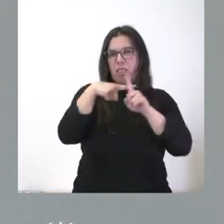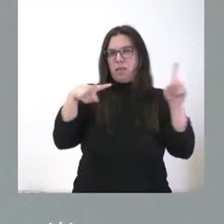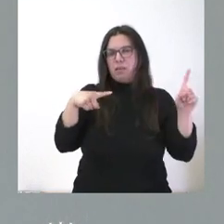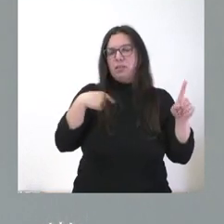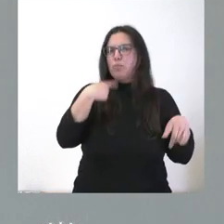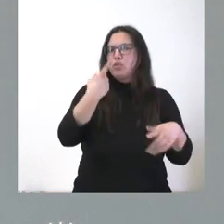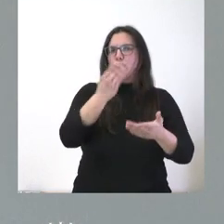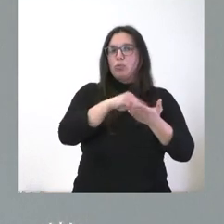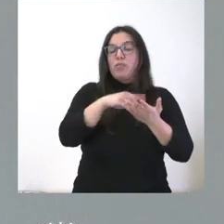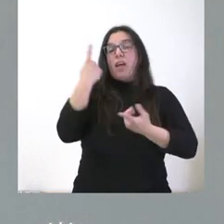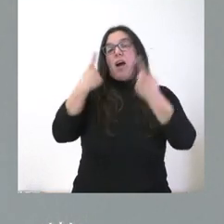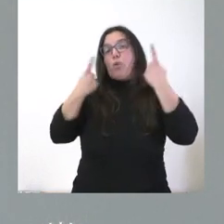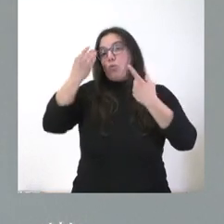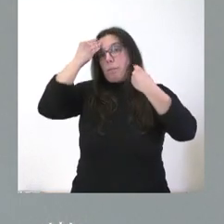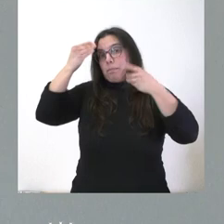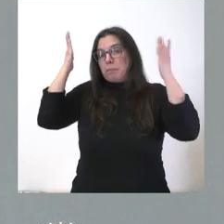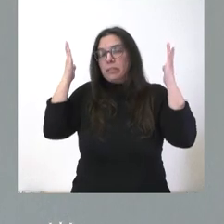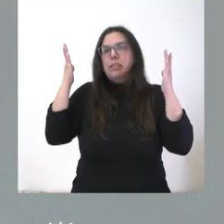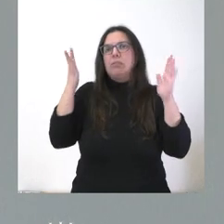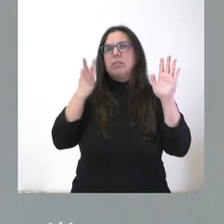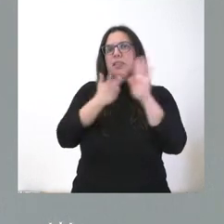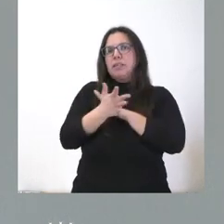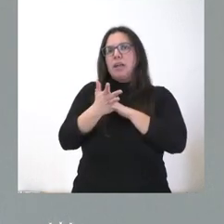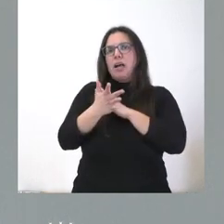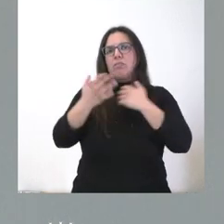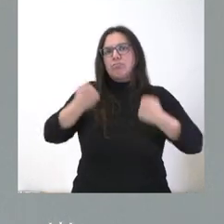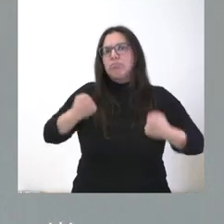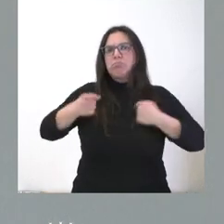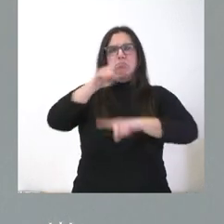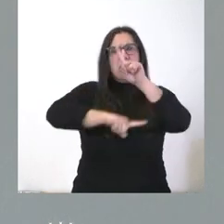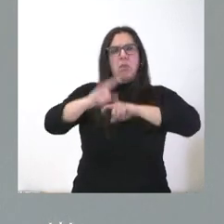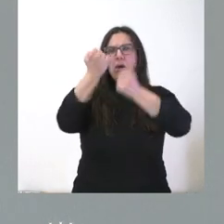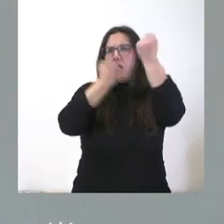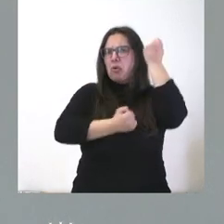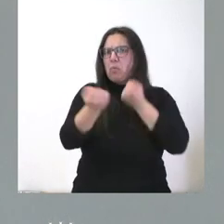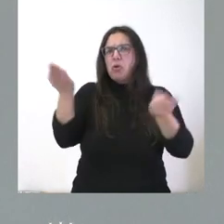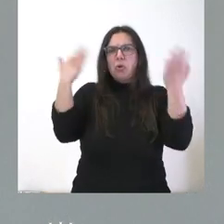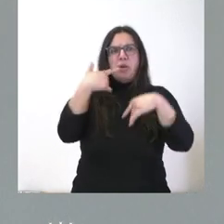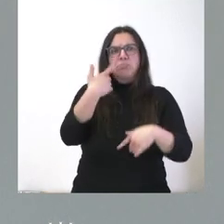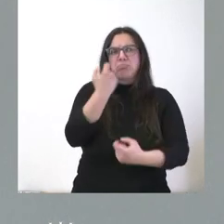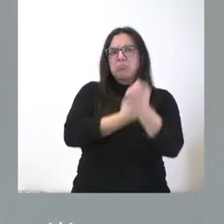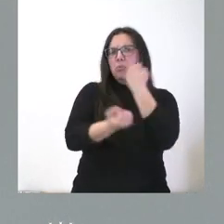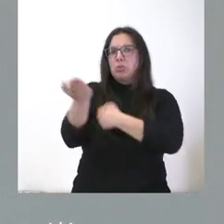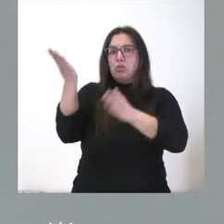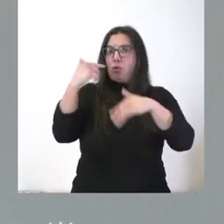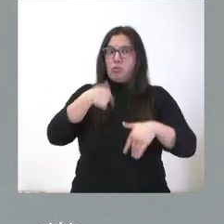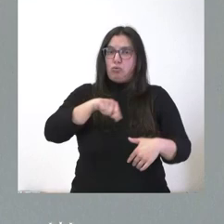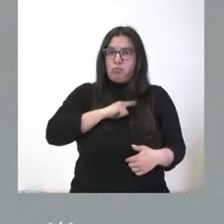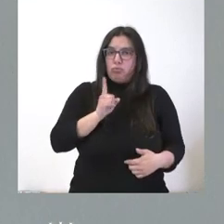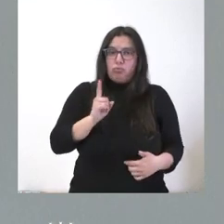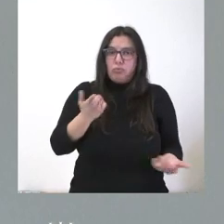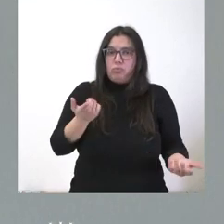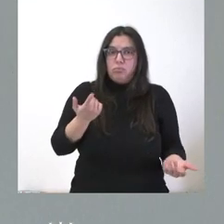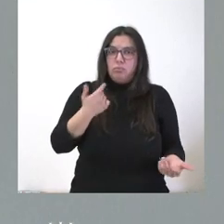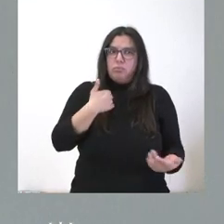Algunos creen que se trata de insistir en que no hay problemas económicos, no hay dificultades económicas. Nosotros no nos dejamos a